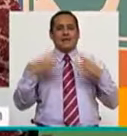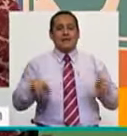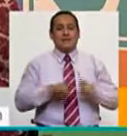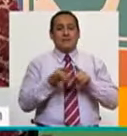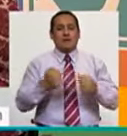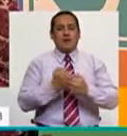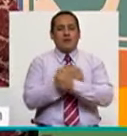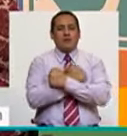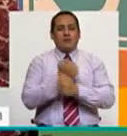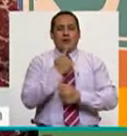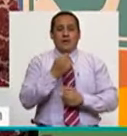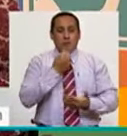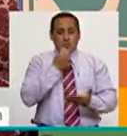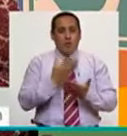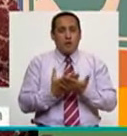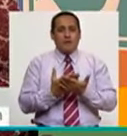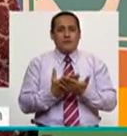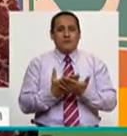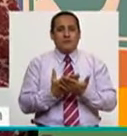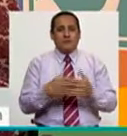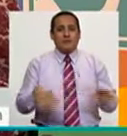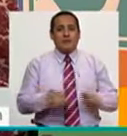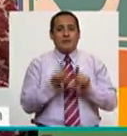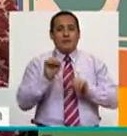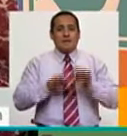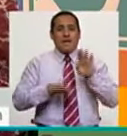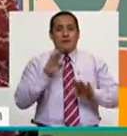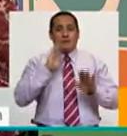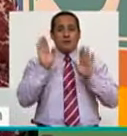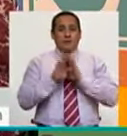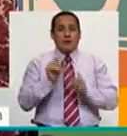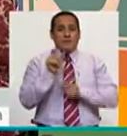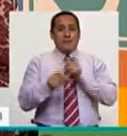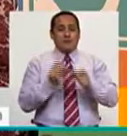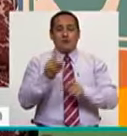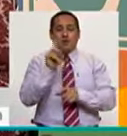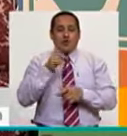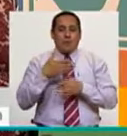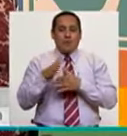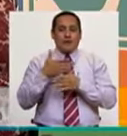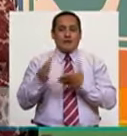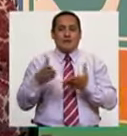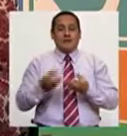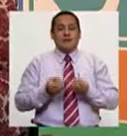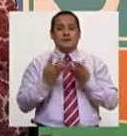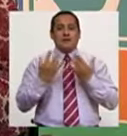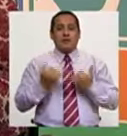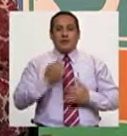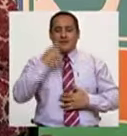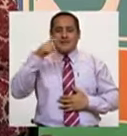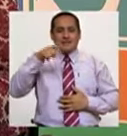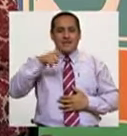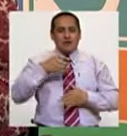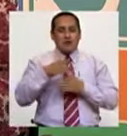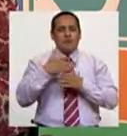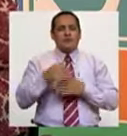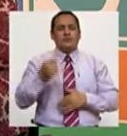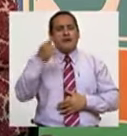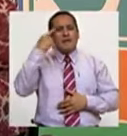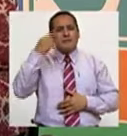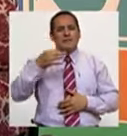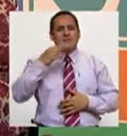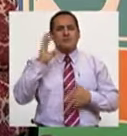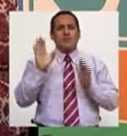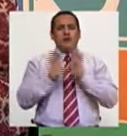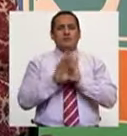y ese amor que es bastante bueno. Y a veces la gente no lo comparte, pues, ¿no? Sí, es verdad. Y es necesario compartirlo. ¿Qué dirían